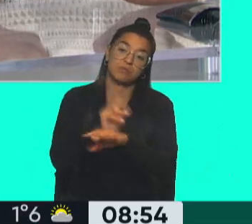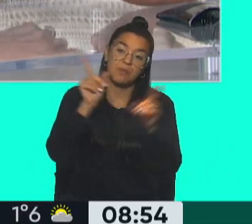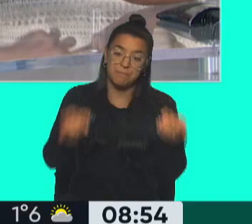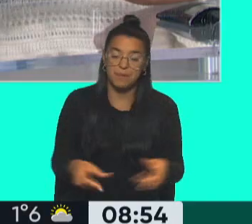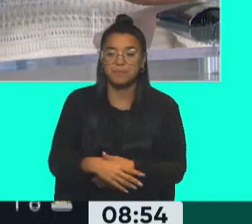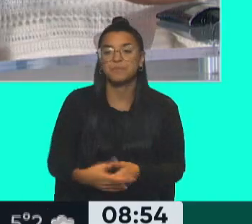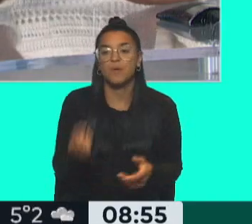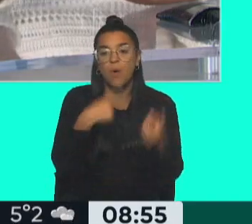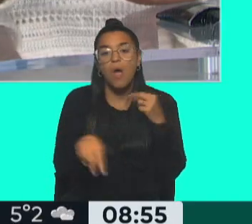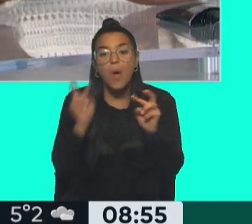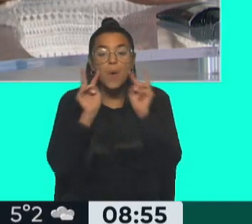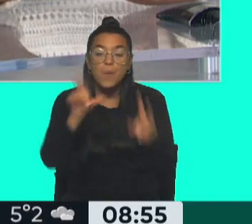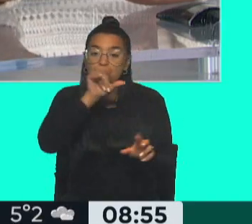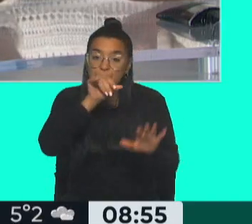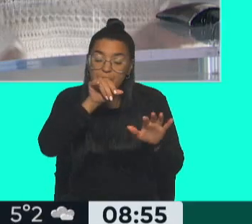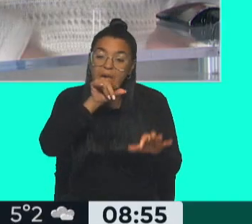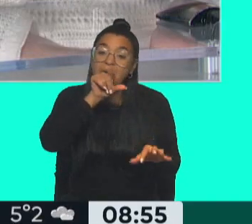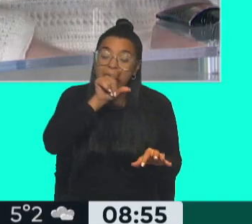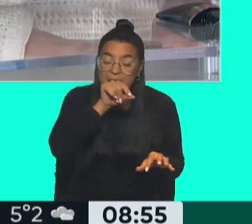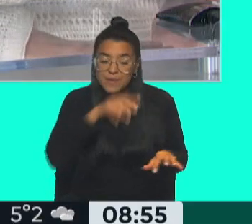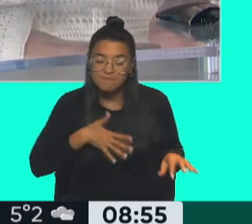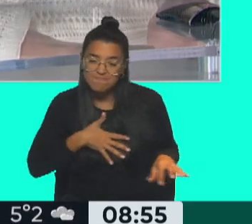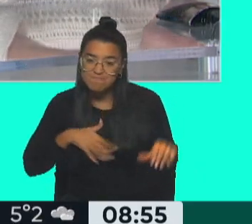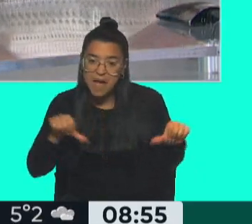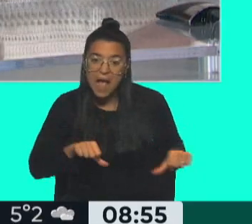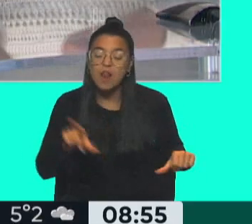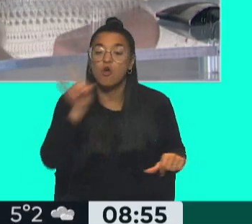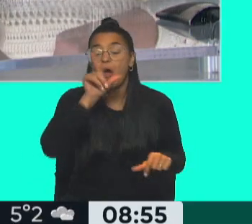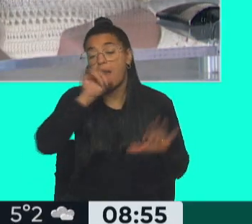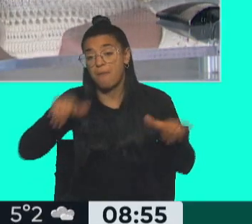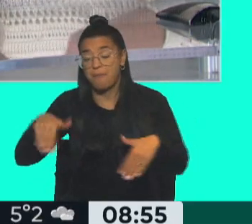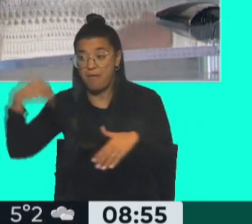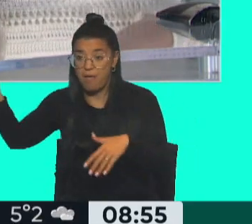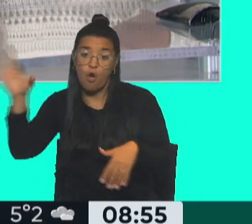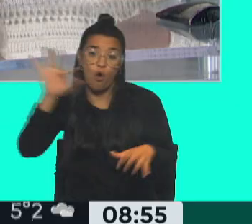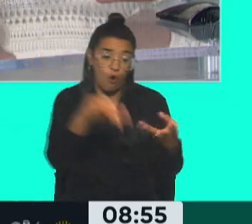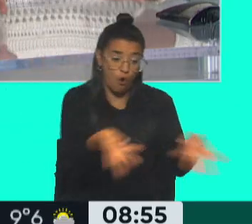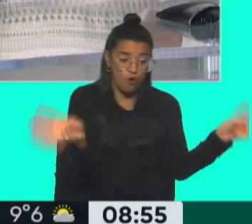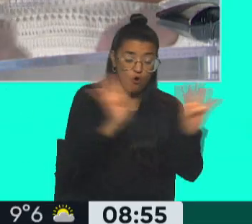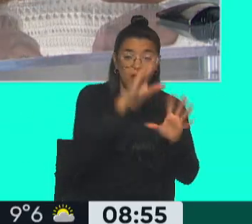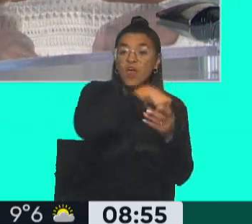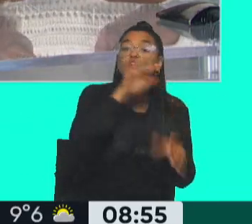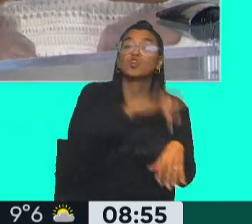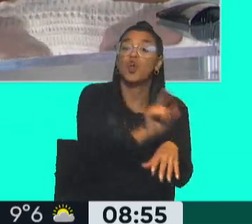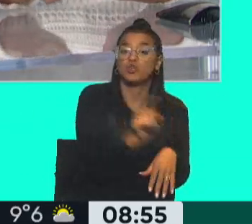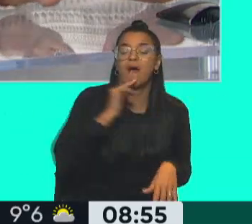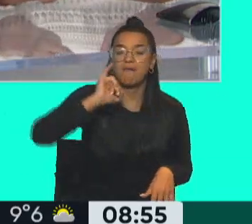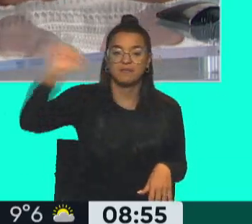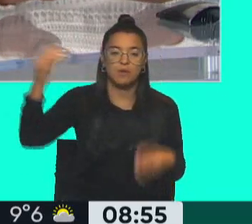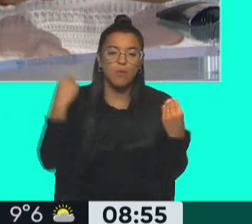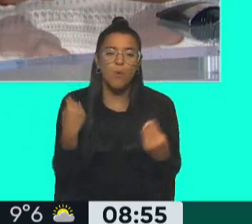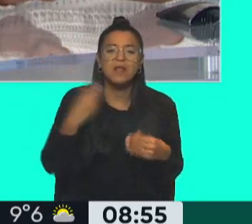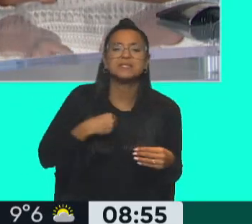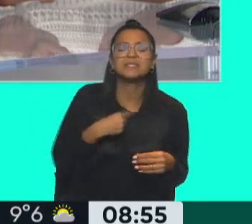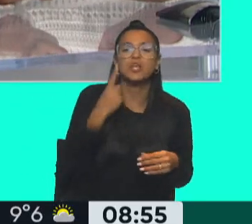Y cuando se vean aves con síntomas, tanto aves silvestres como aves de corral, no tocarlas y avisar. ¿Cuáles serían